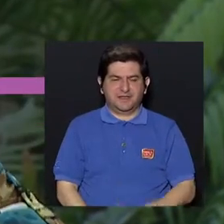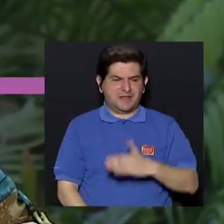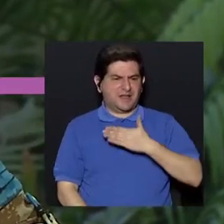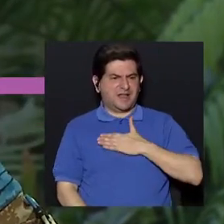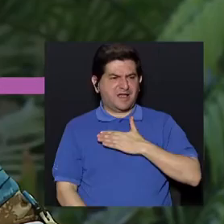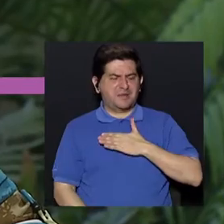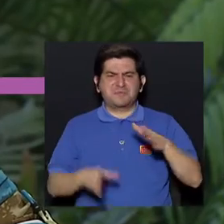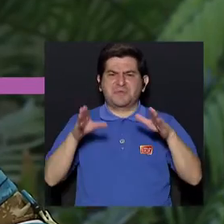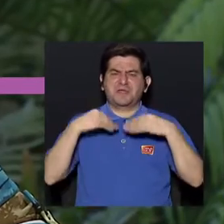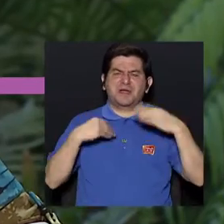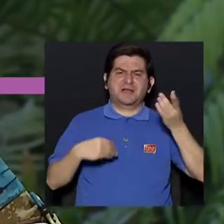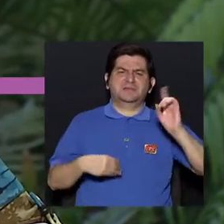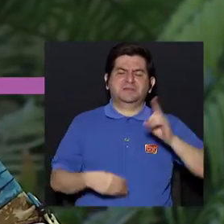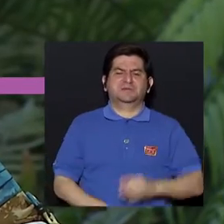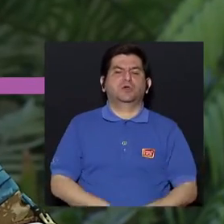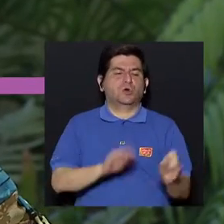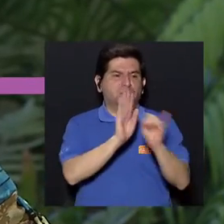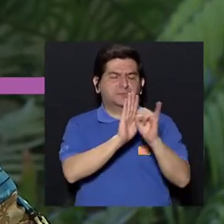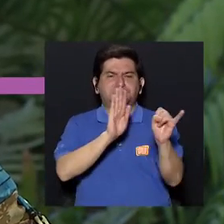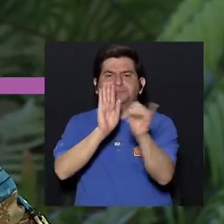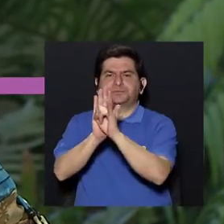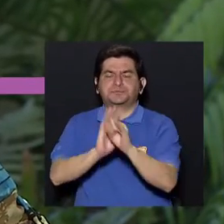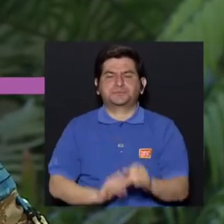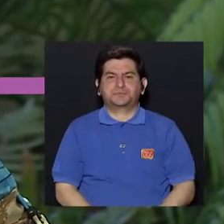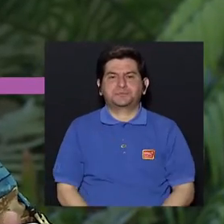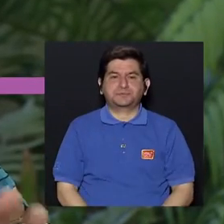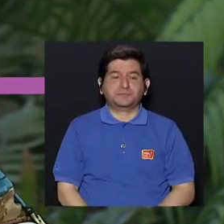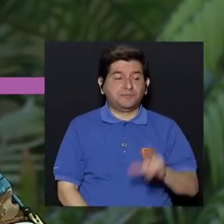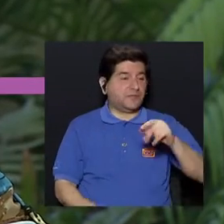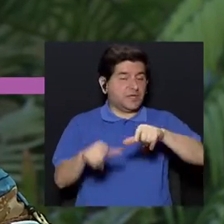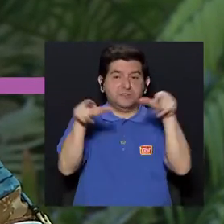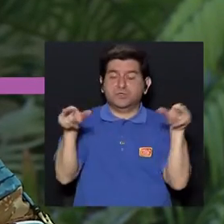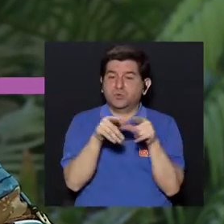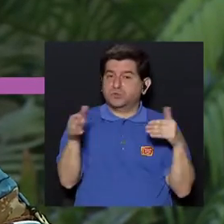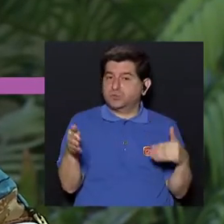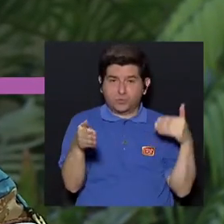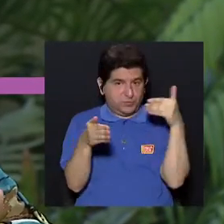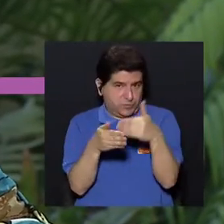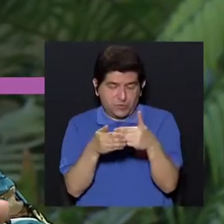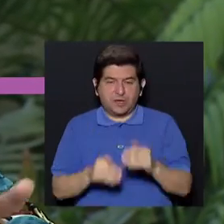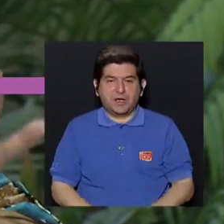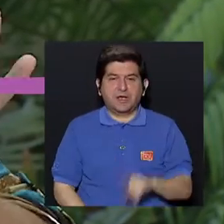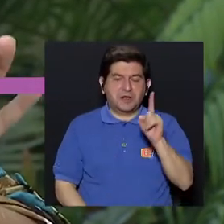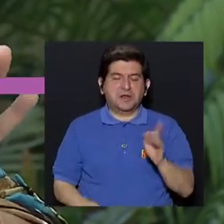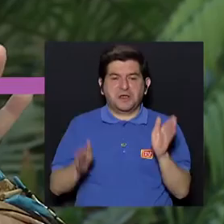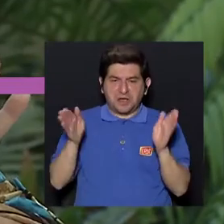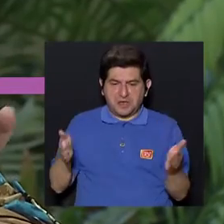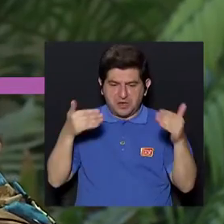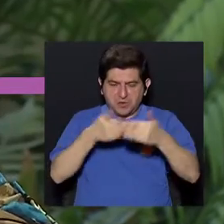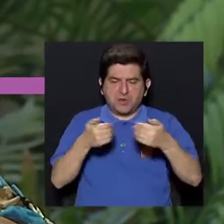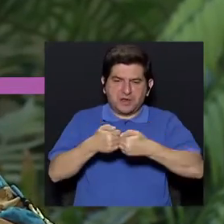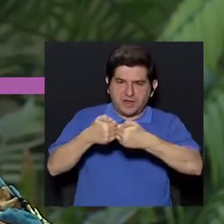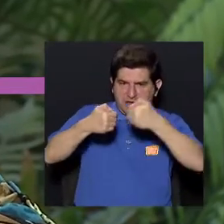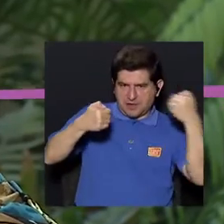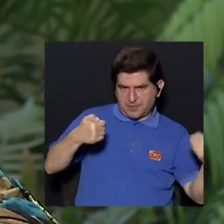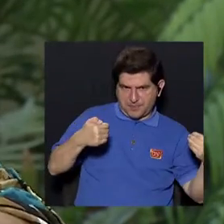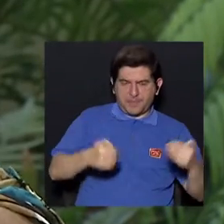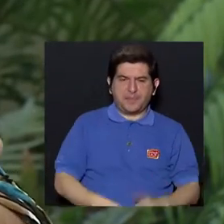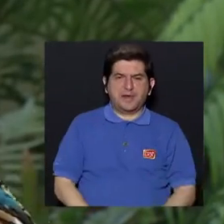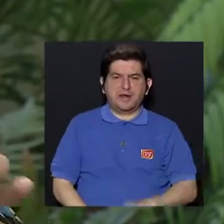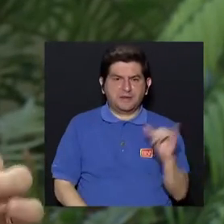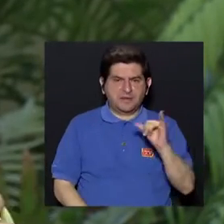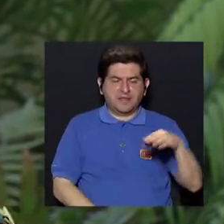me lo pueden recibir e identificar? ¿Verdad? Entonces, si no son lugares muy cercanos y demás en una cajita, aparte de la caja que tenemos esto,